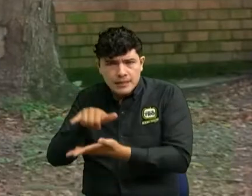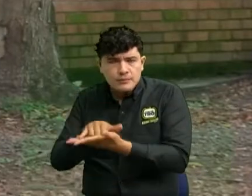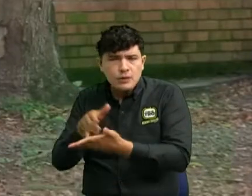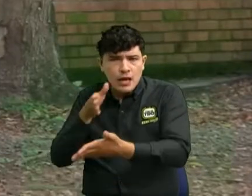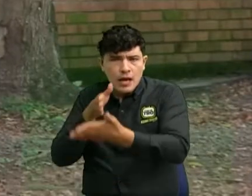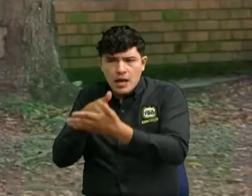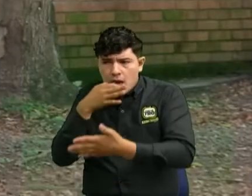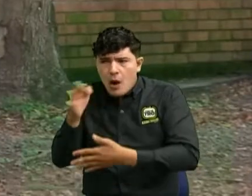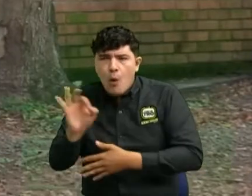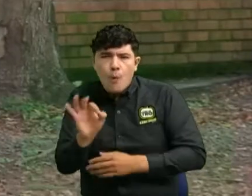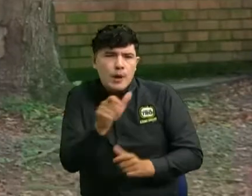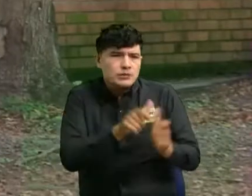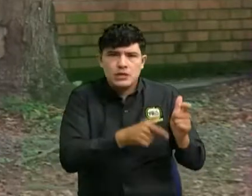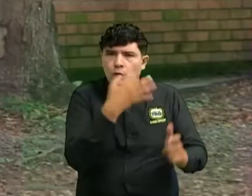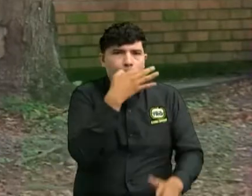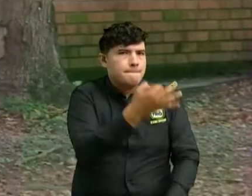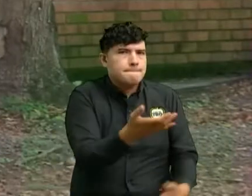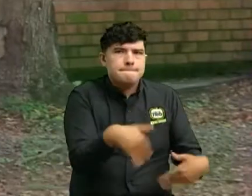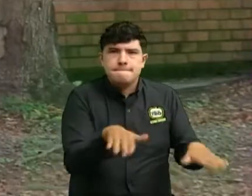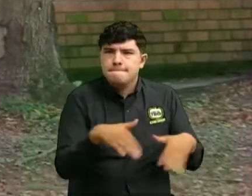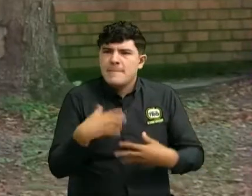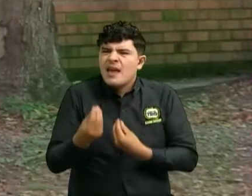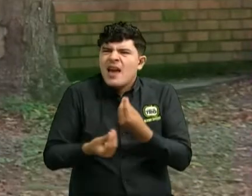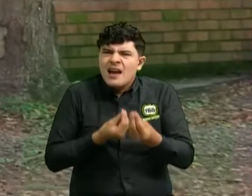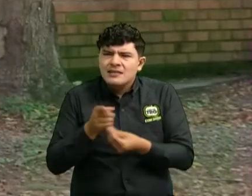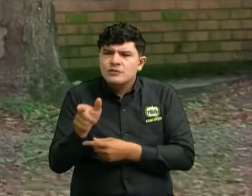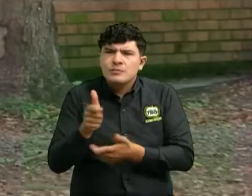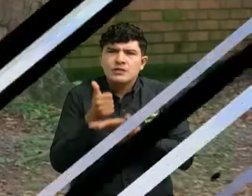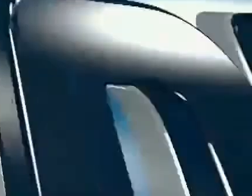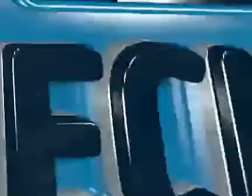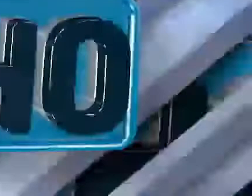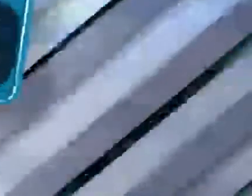pueden hacer en actúe en derecho se lo contamos